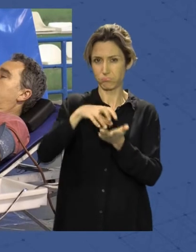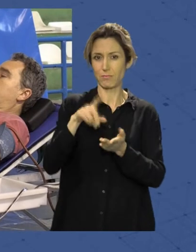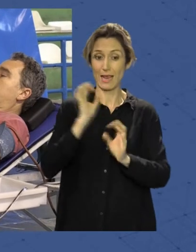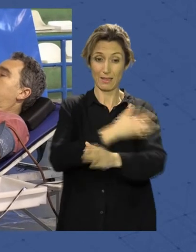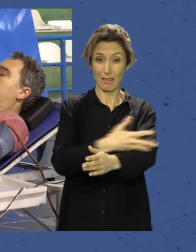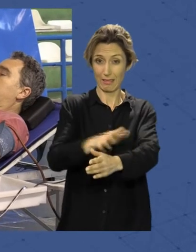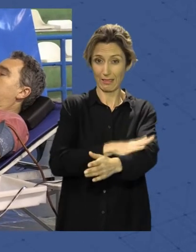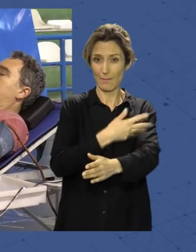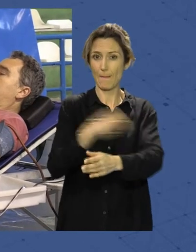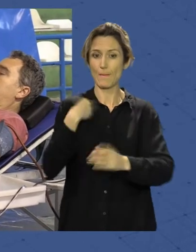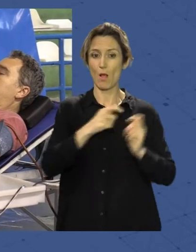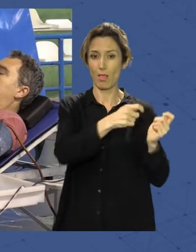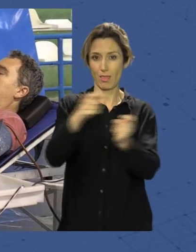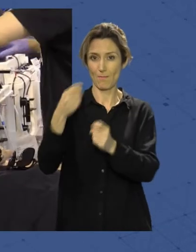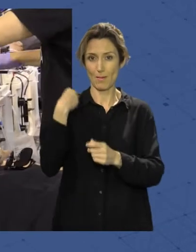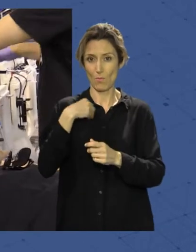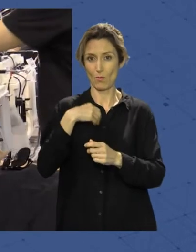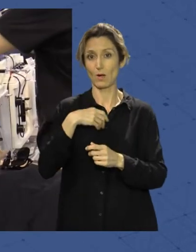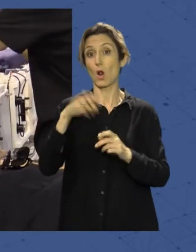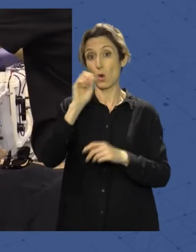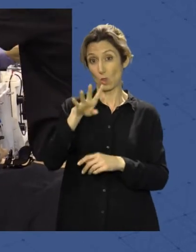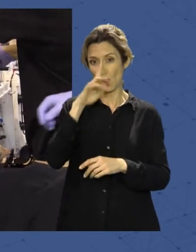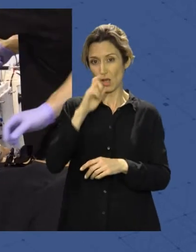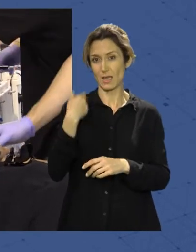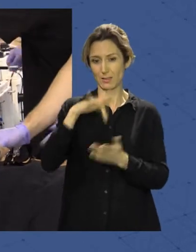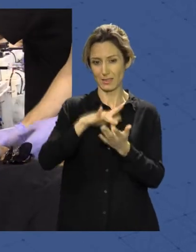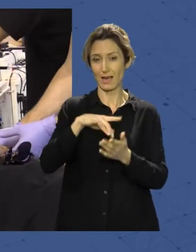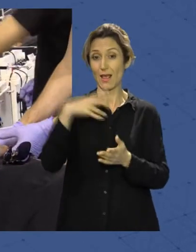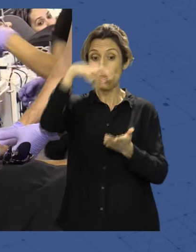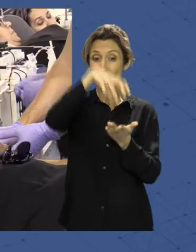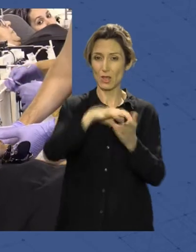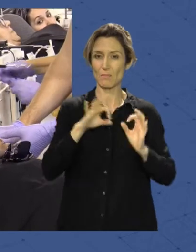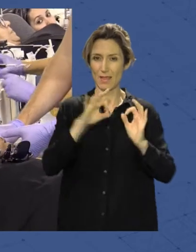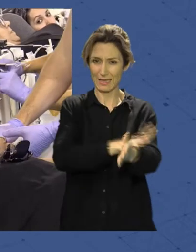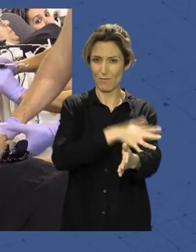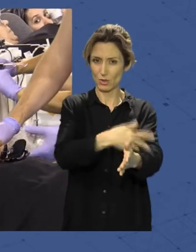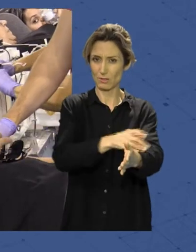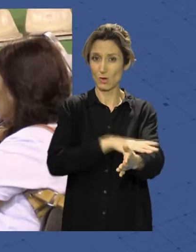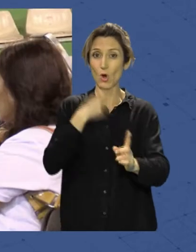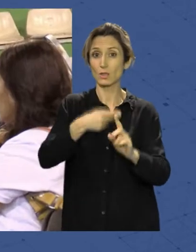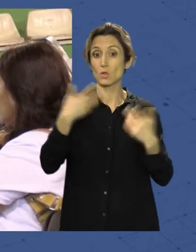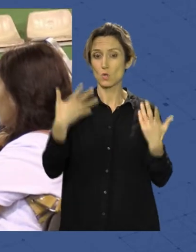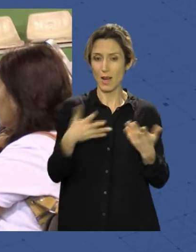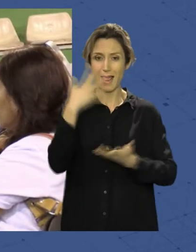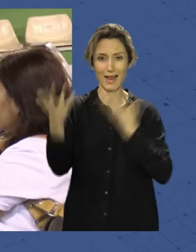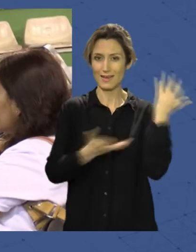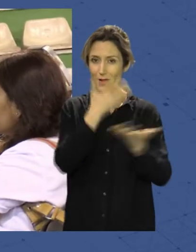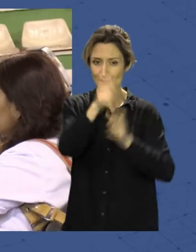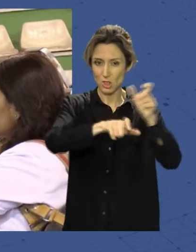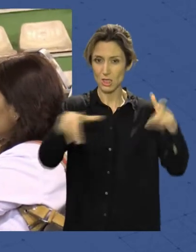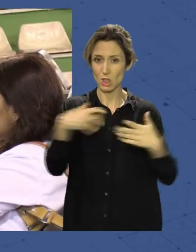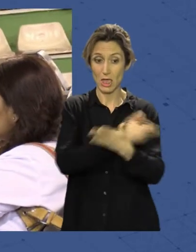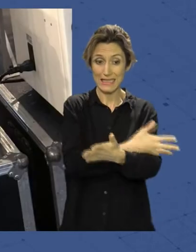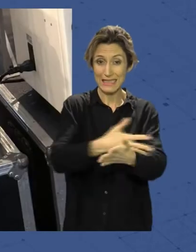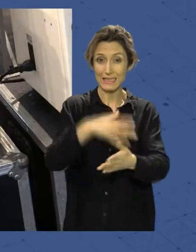Maratón de Donación de Almería, un evento organizado desde el Centro de Transfusiones Sanguíneas con el objetivo de animar las donaciones de sangre